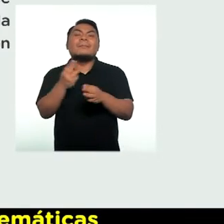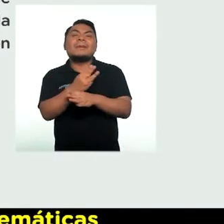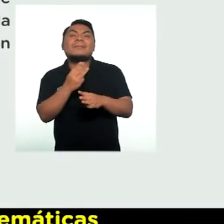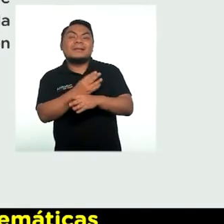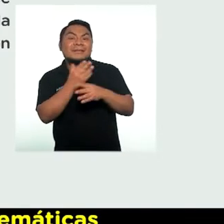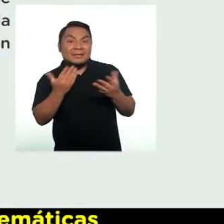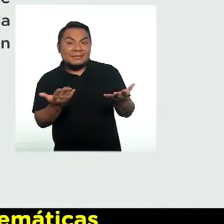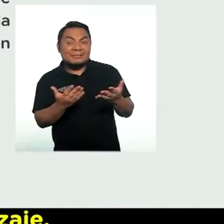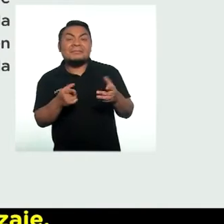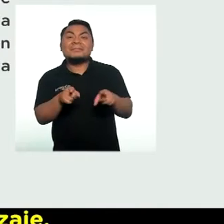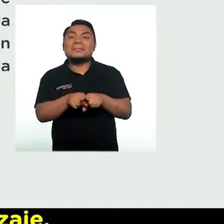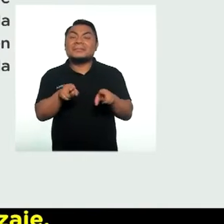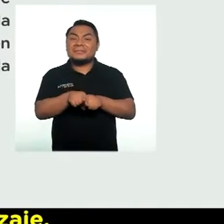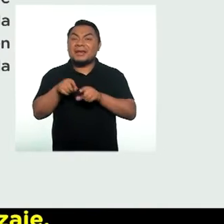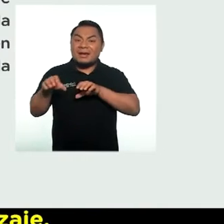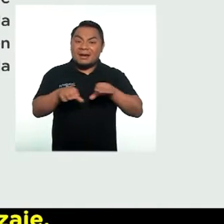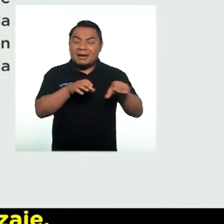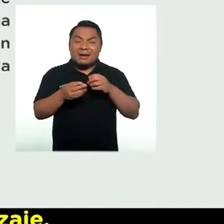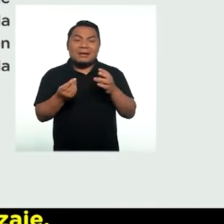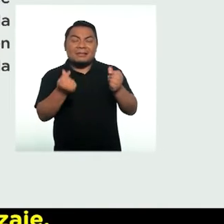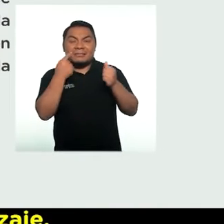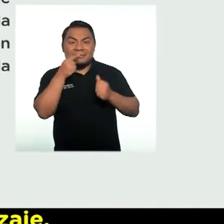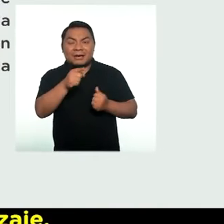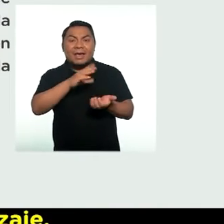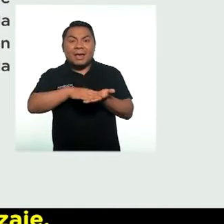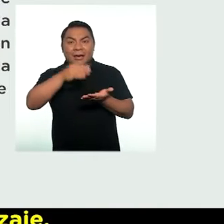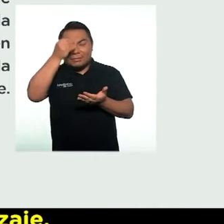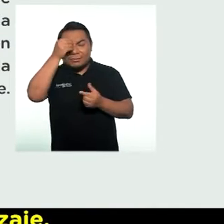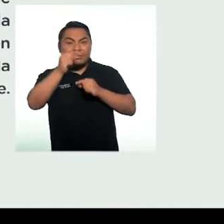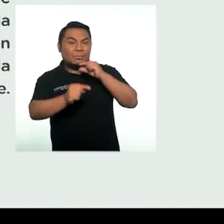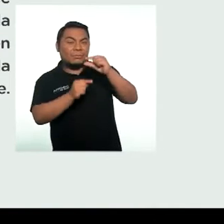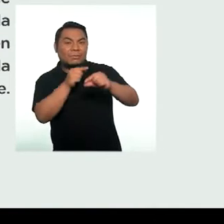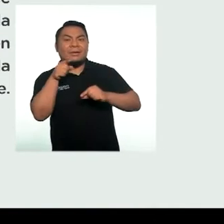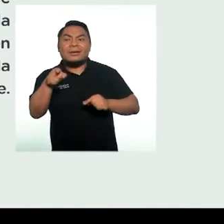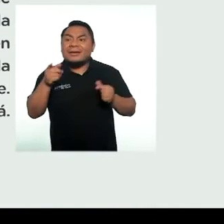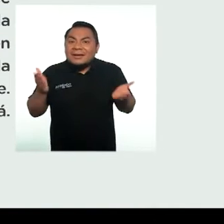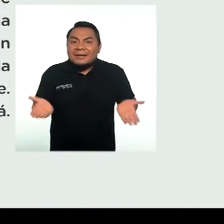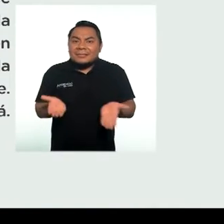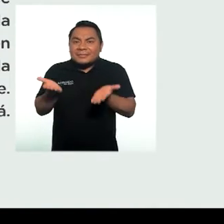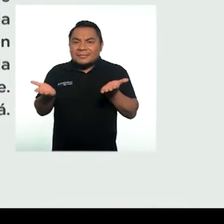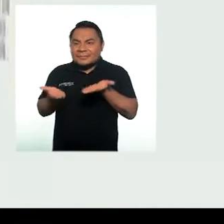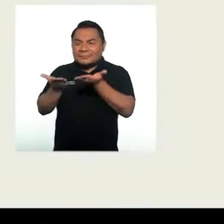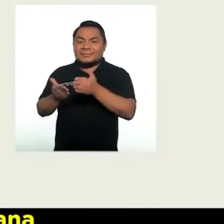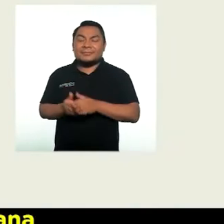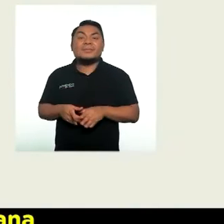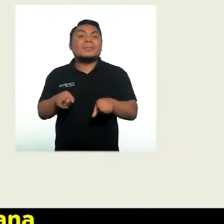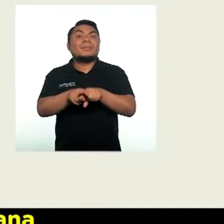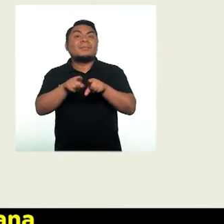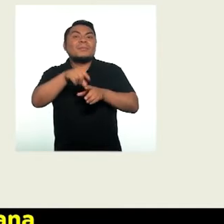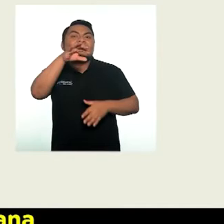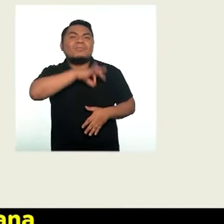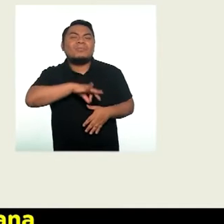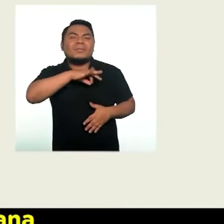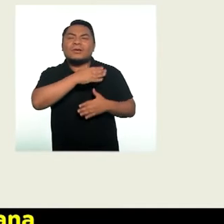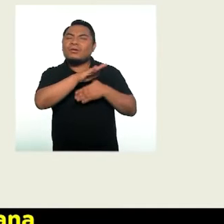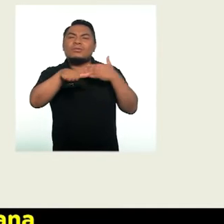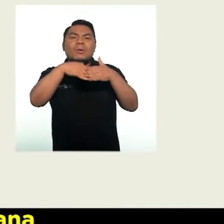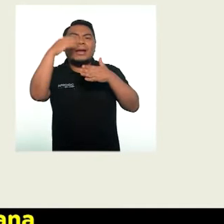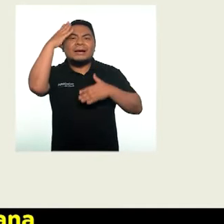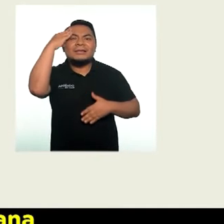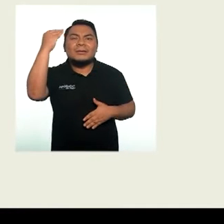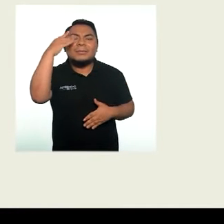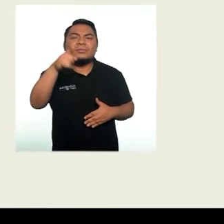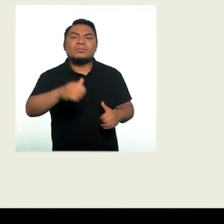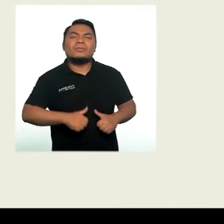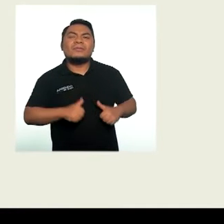área de matemáticas y verán la utilidad inmediata del aprendizaje. Eso los motivará. Aprovechemos cada experiencia